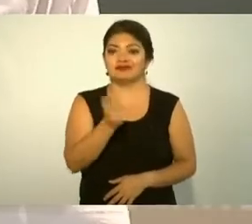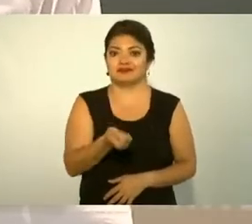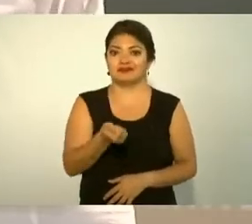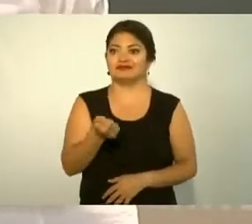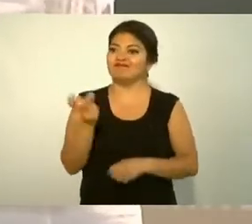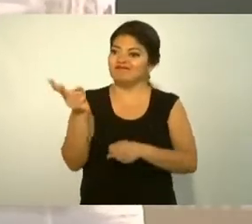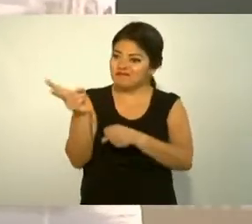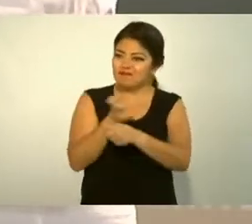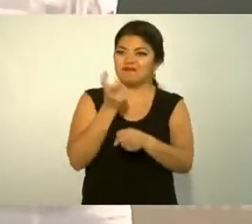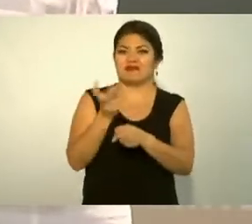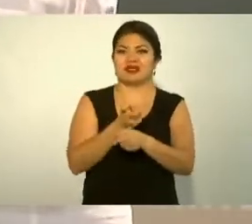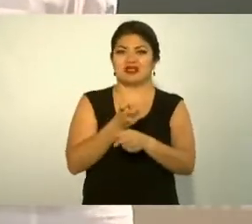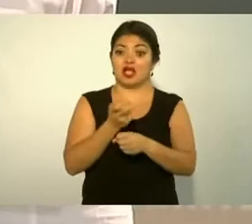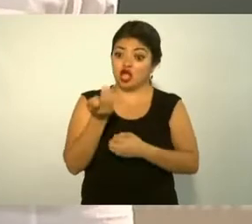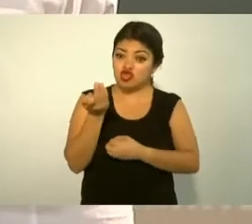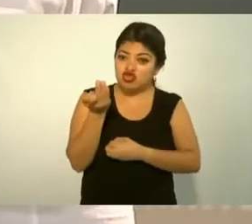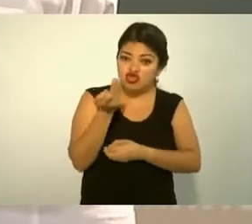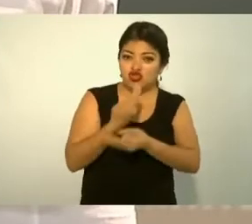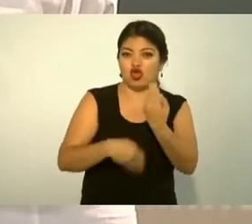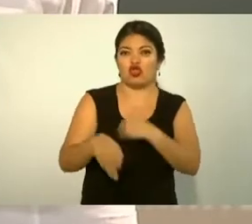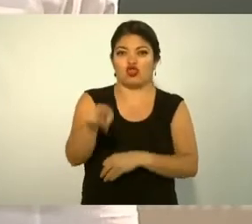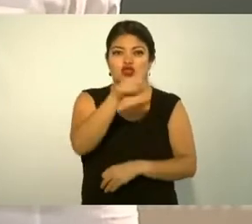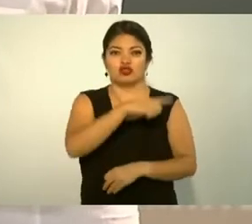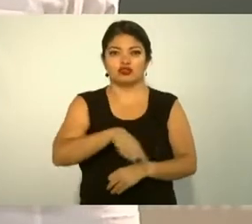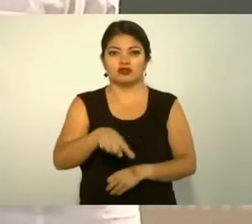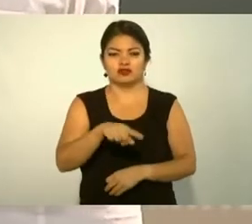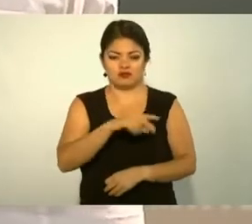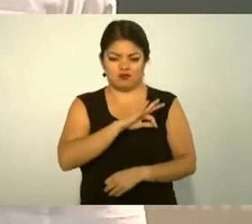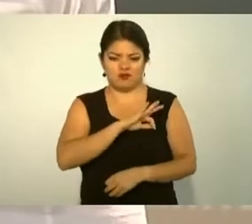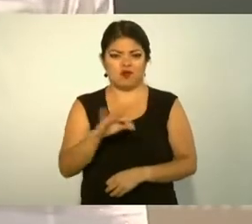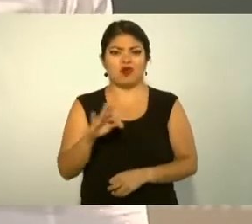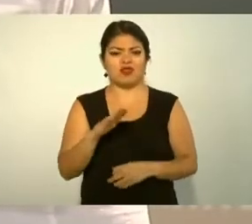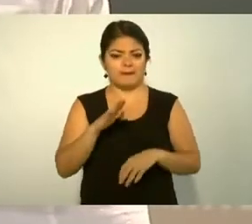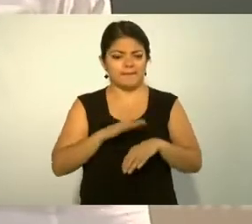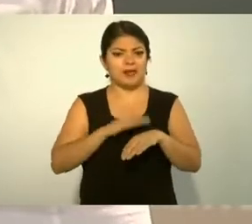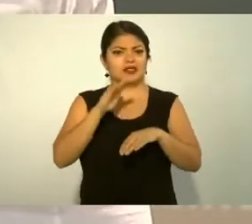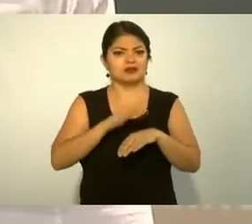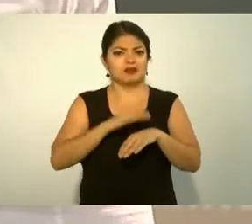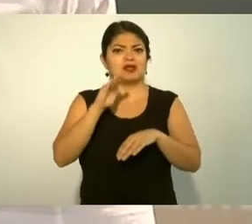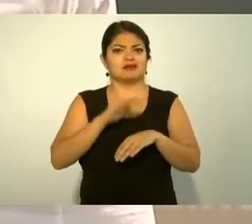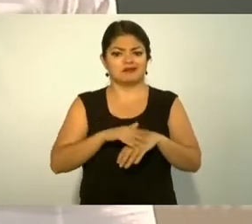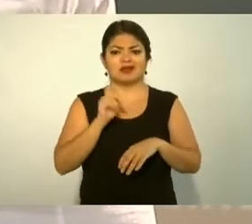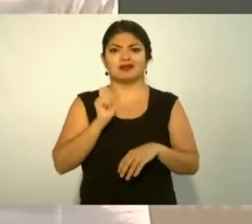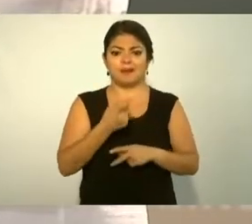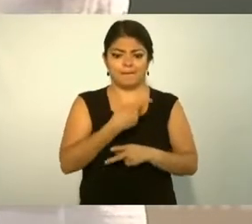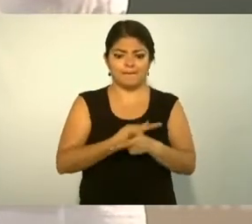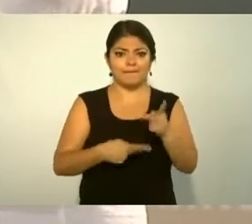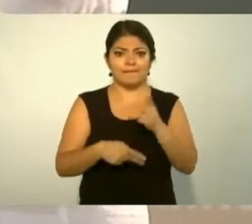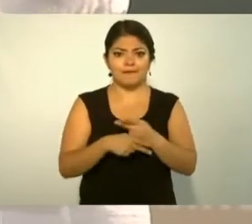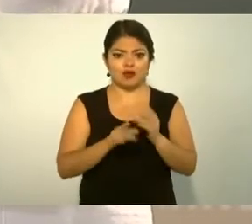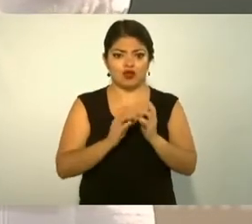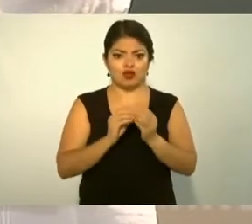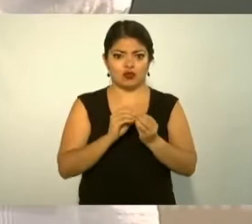entre todos ayudemos y podamos aumentar la producción que